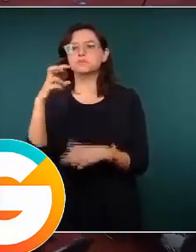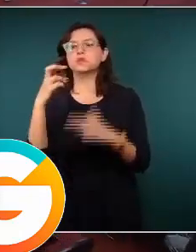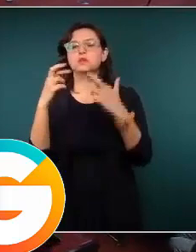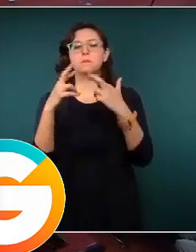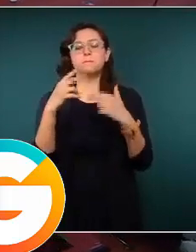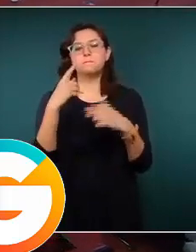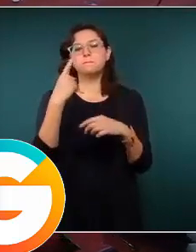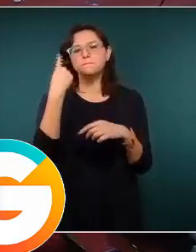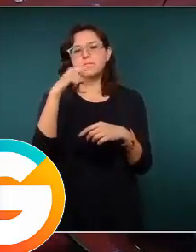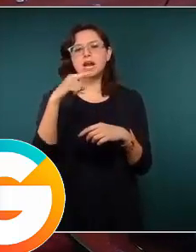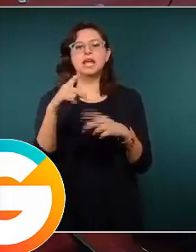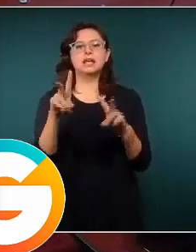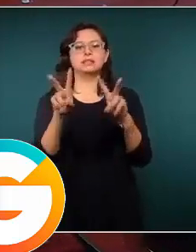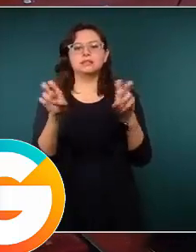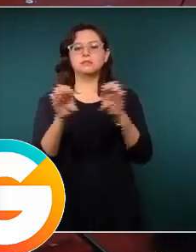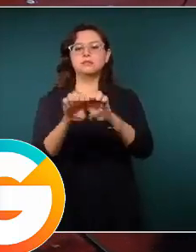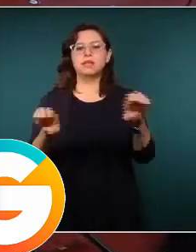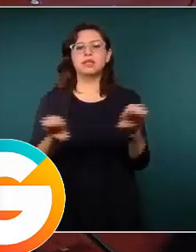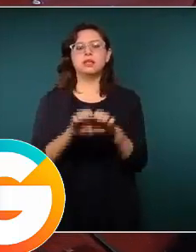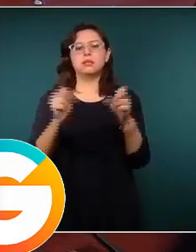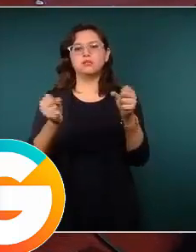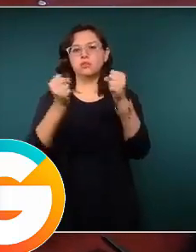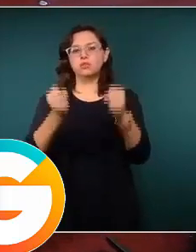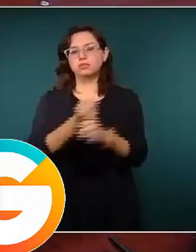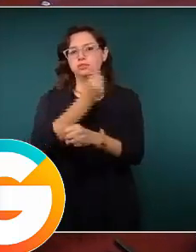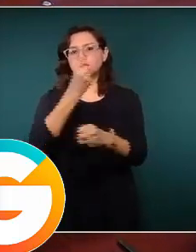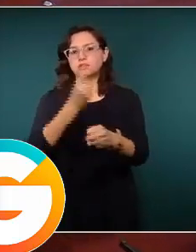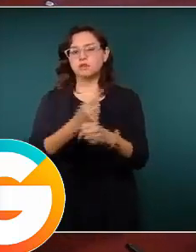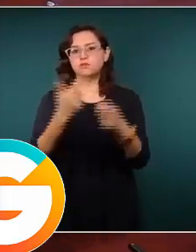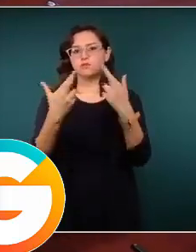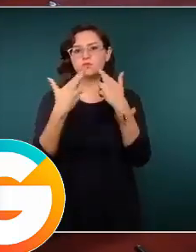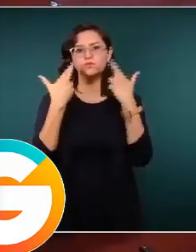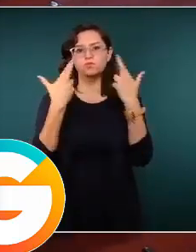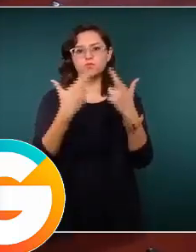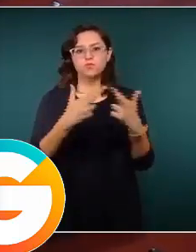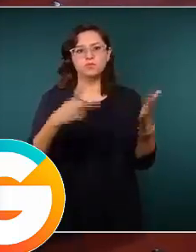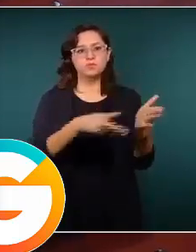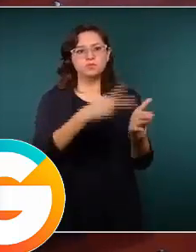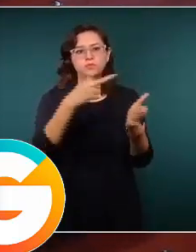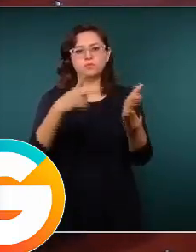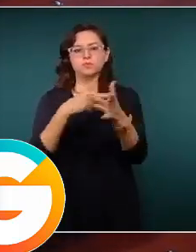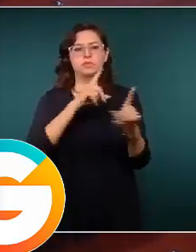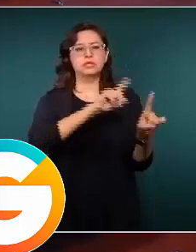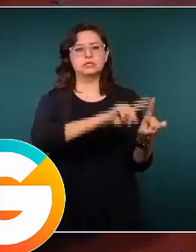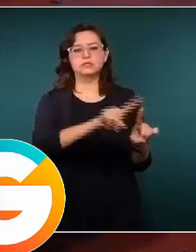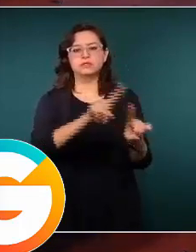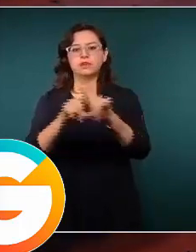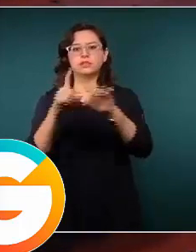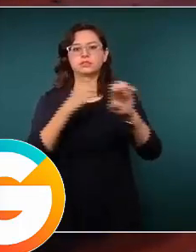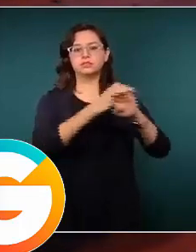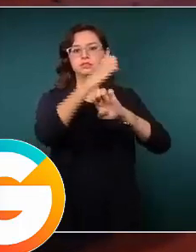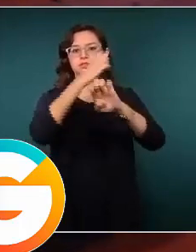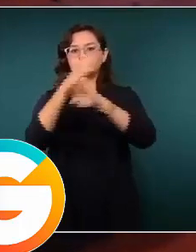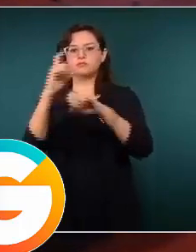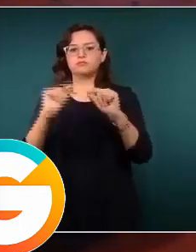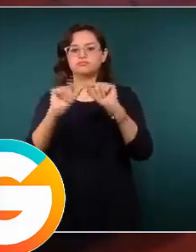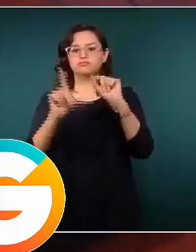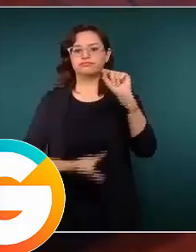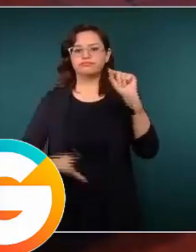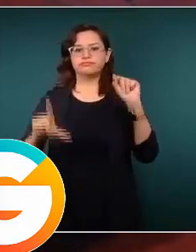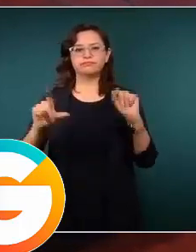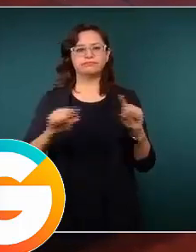del Gabinete de Seguridad en los estados, en las entidades federativas.